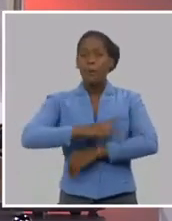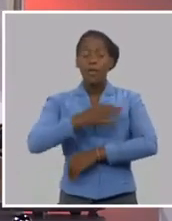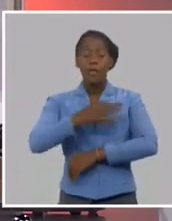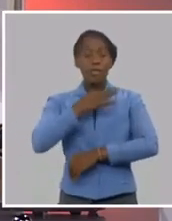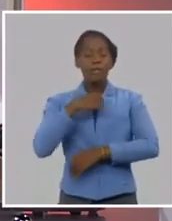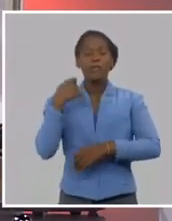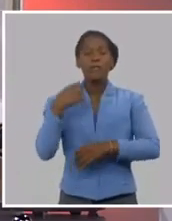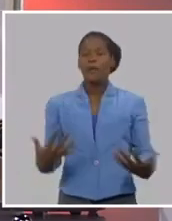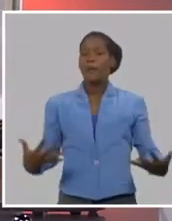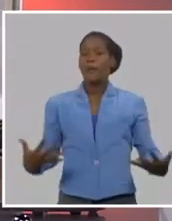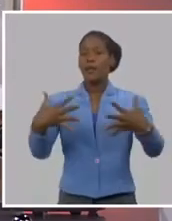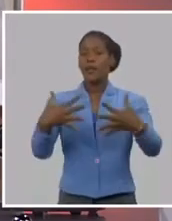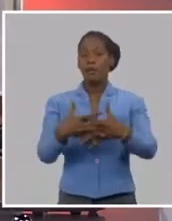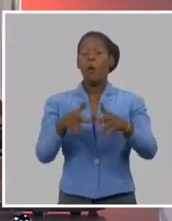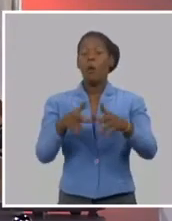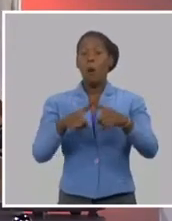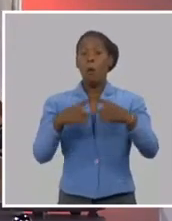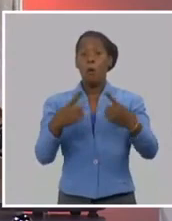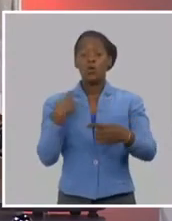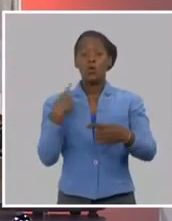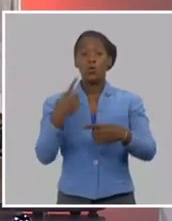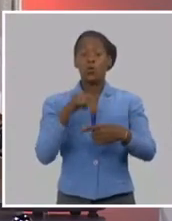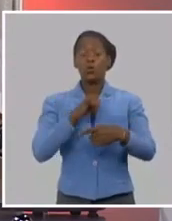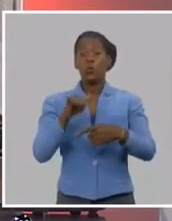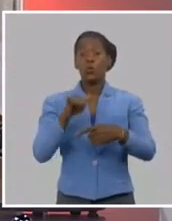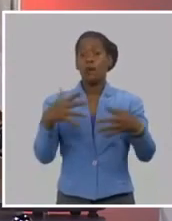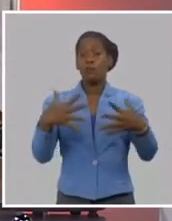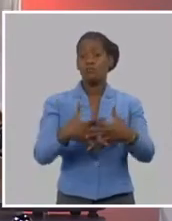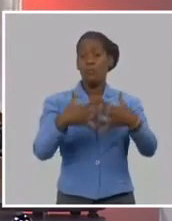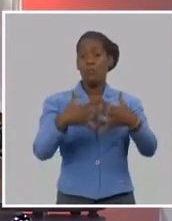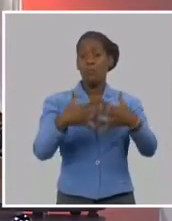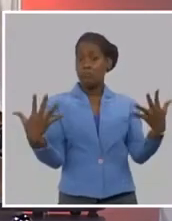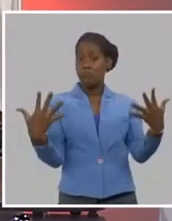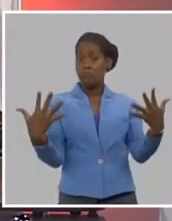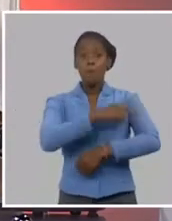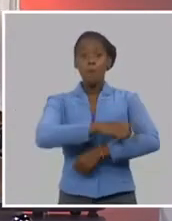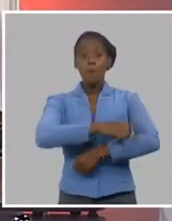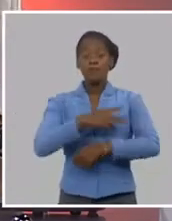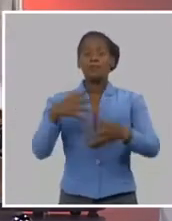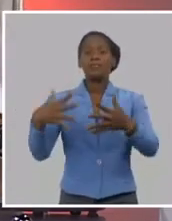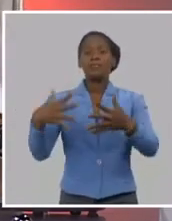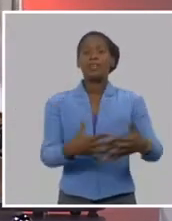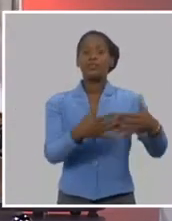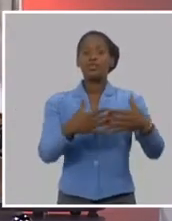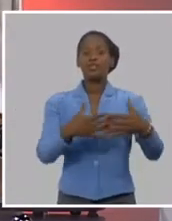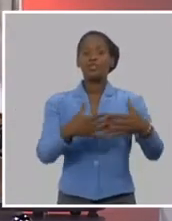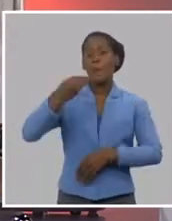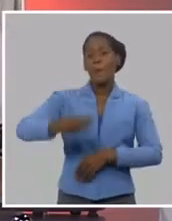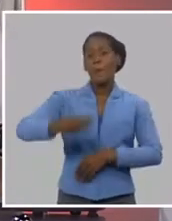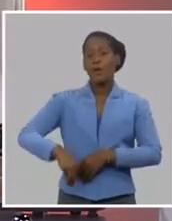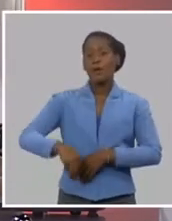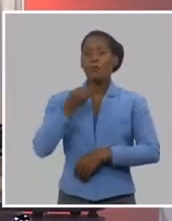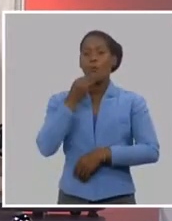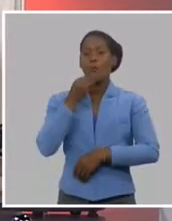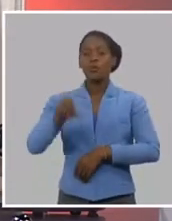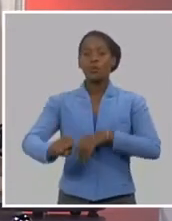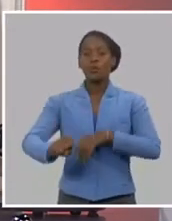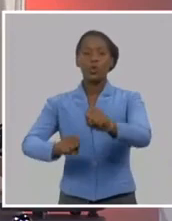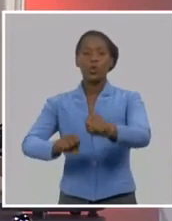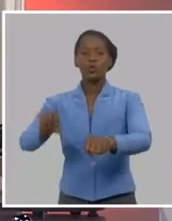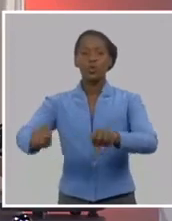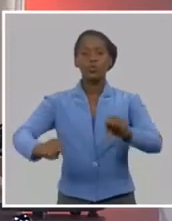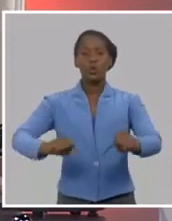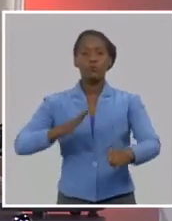el acceso, como dijo él, ¿síste qué cosa más grande? Hemos de lograr, toda la justicia, eso es lo que se